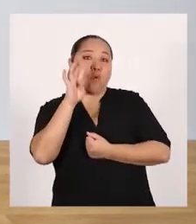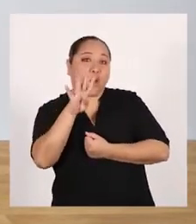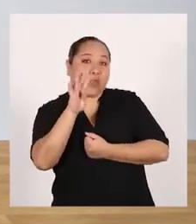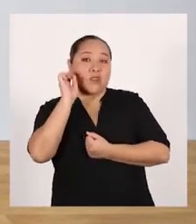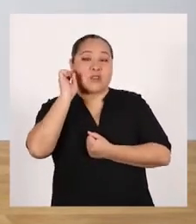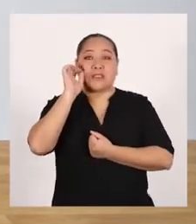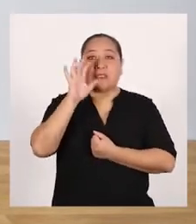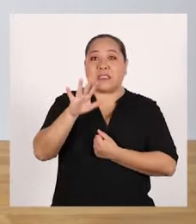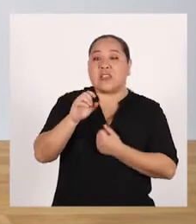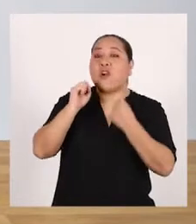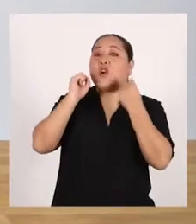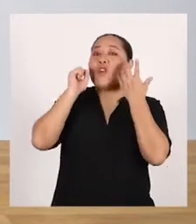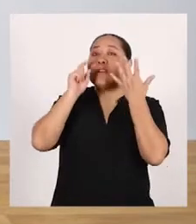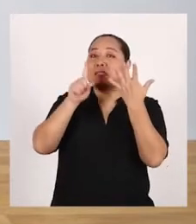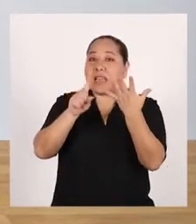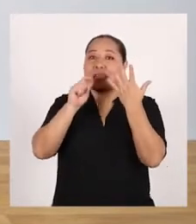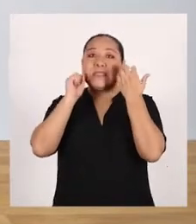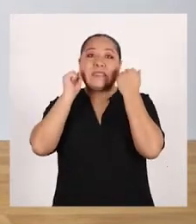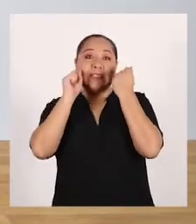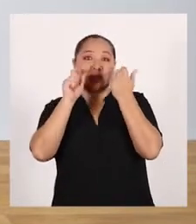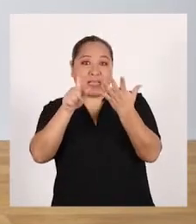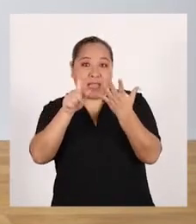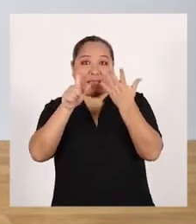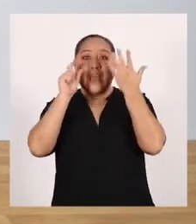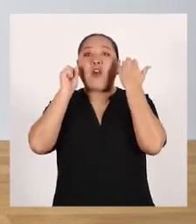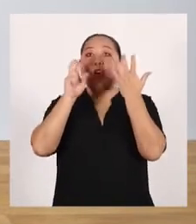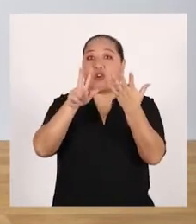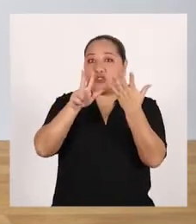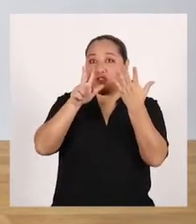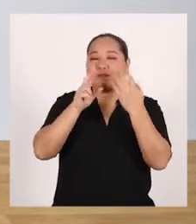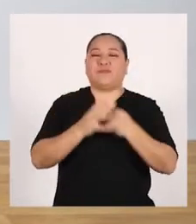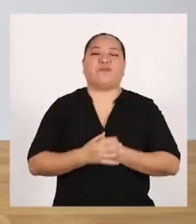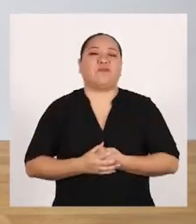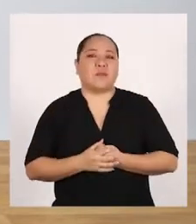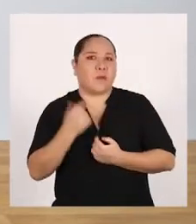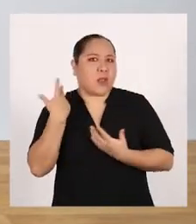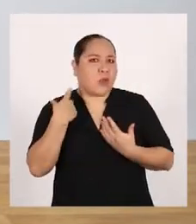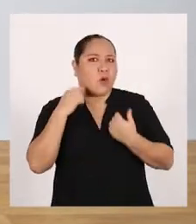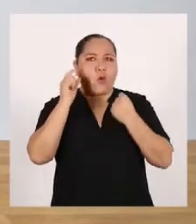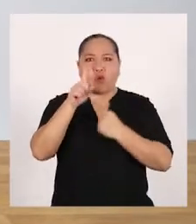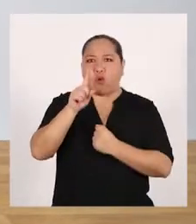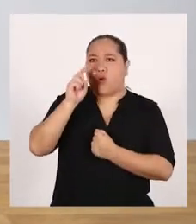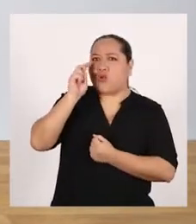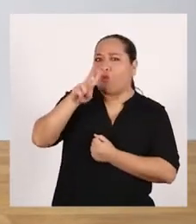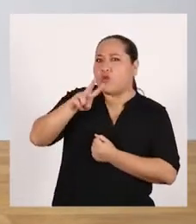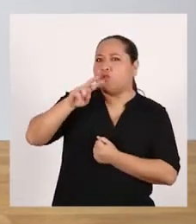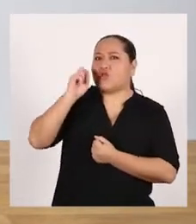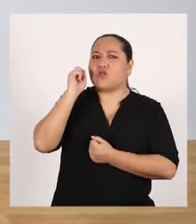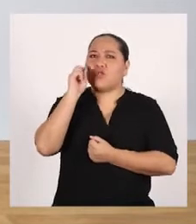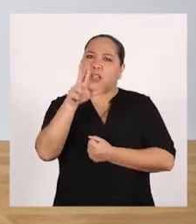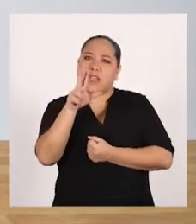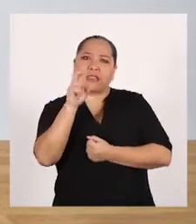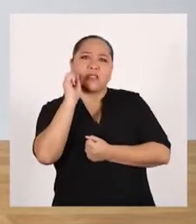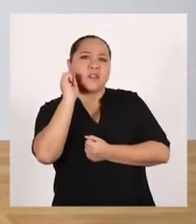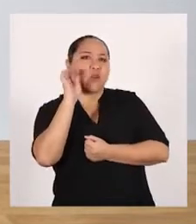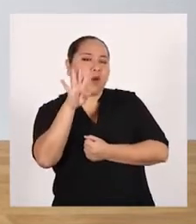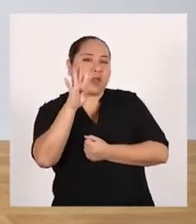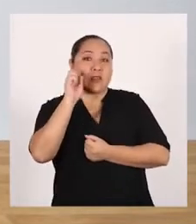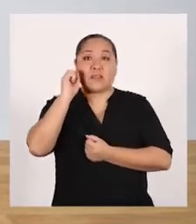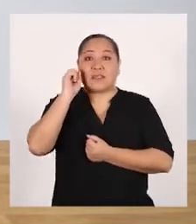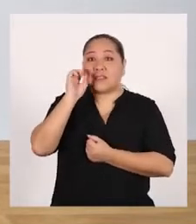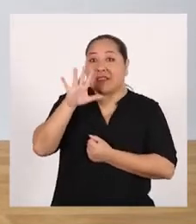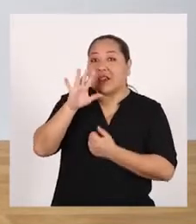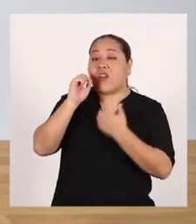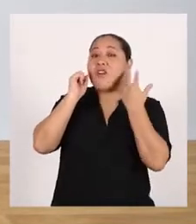3, 4, 5, 6, 7, 8. Dos brazos. 1, 2, 3,